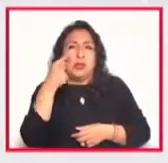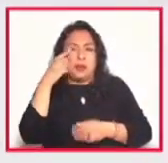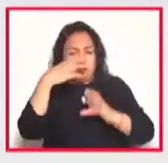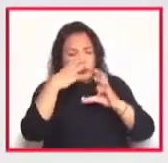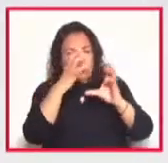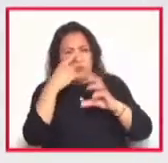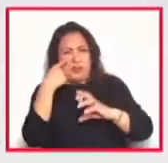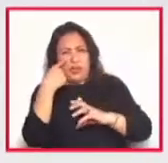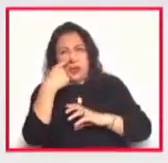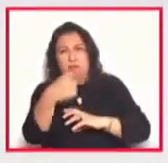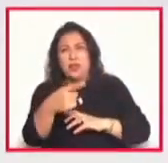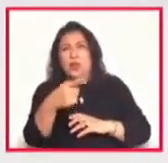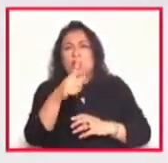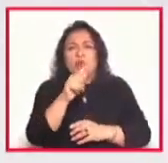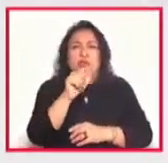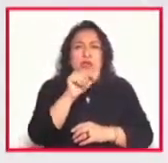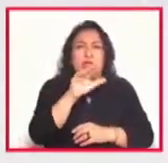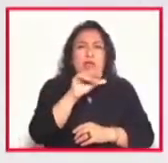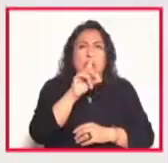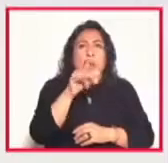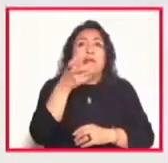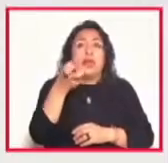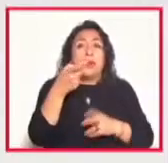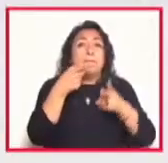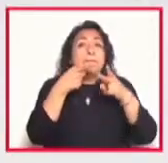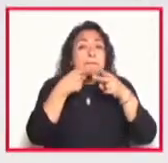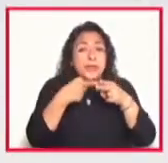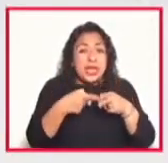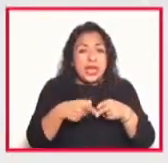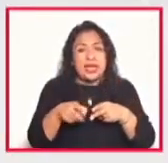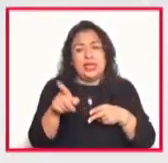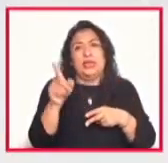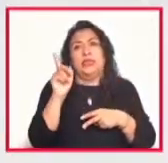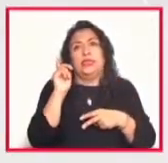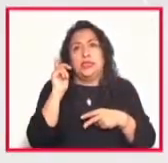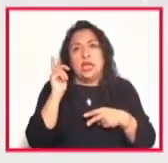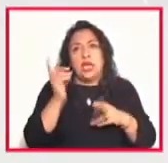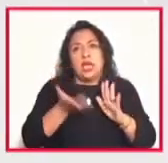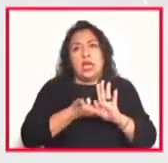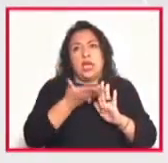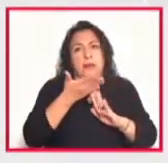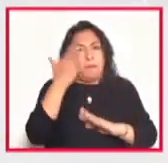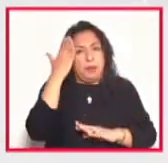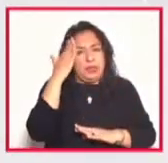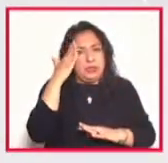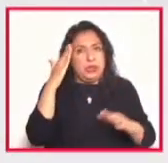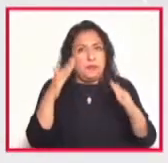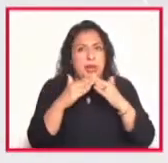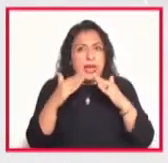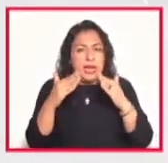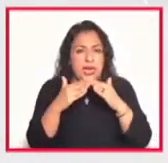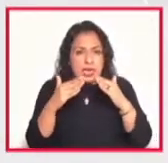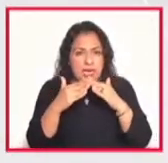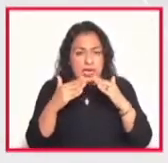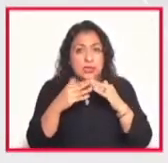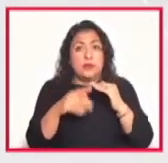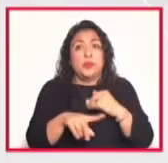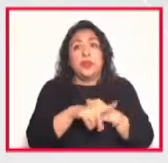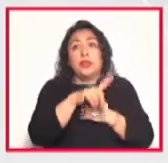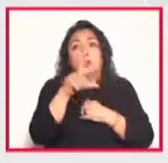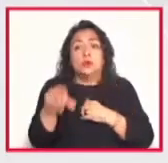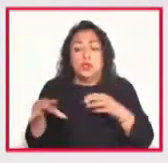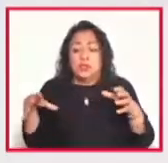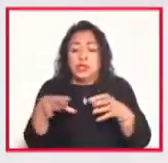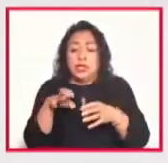Tadá Oando ahí comienza digamos la estructura principal de la casa viene después el estudio de